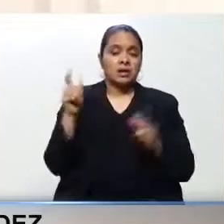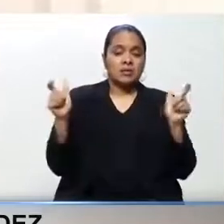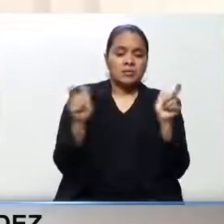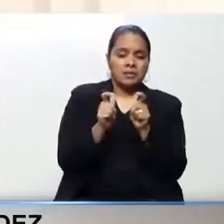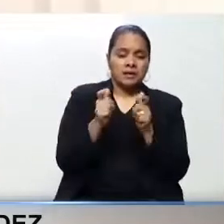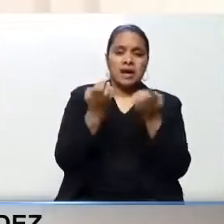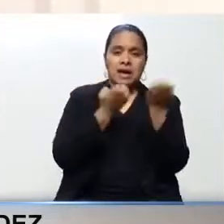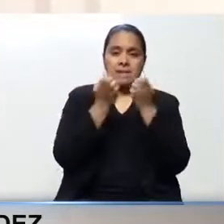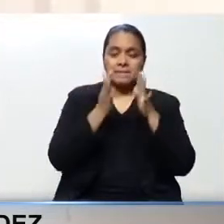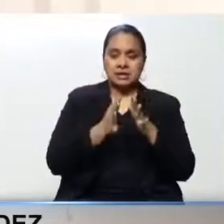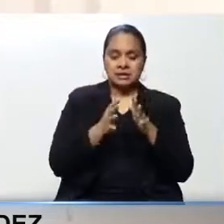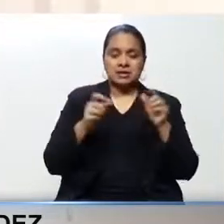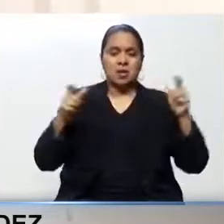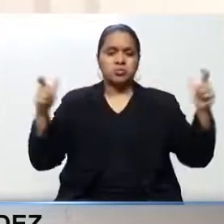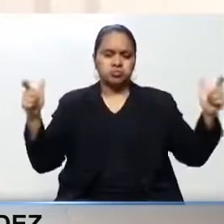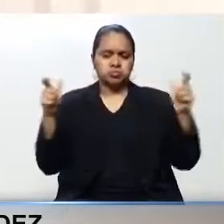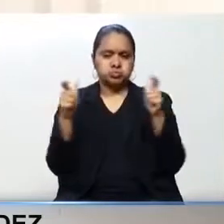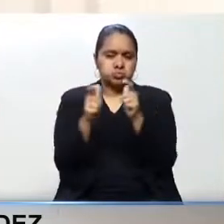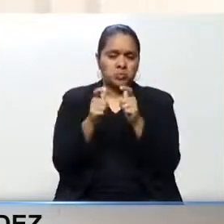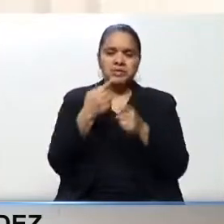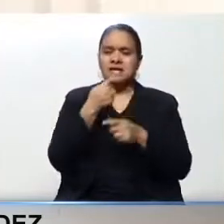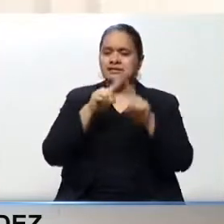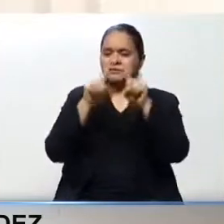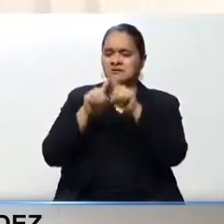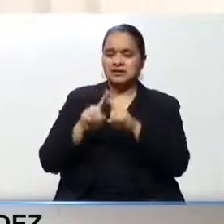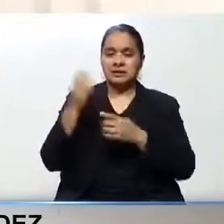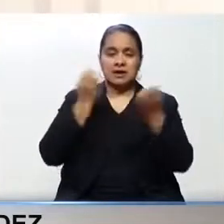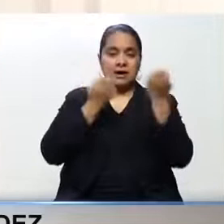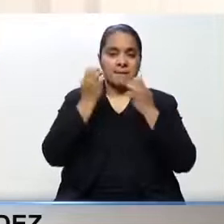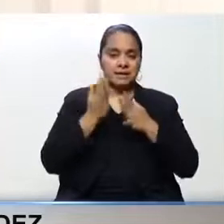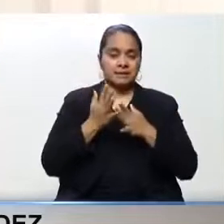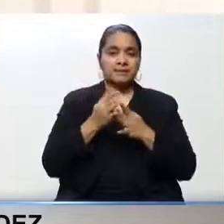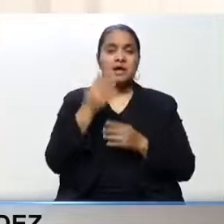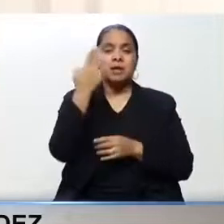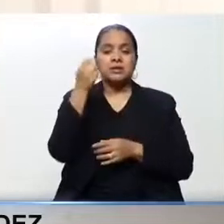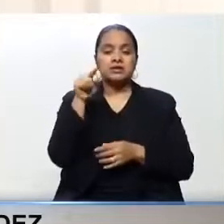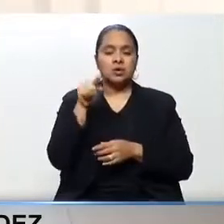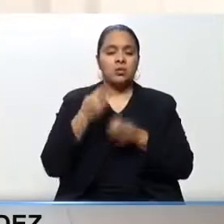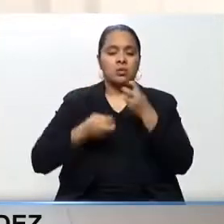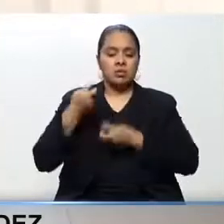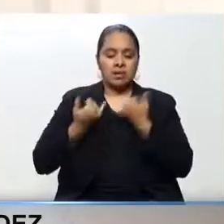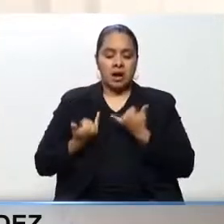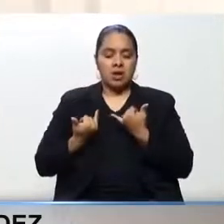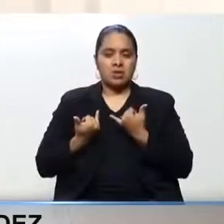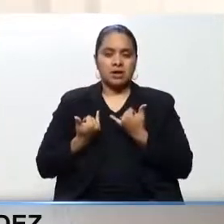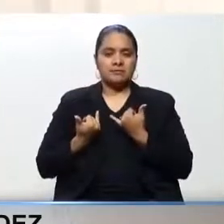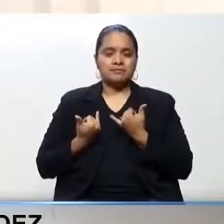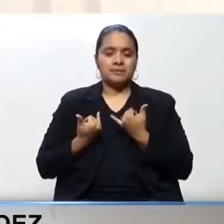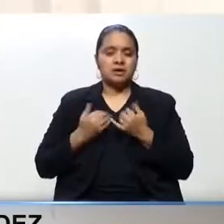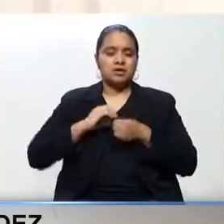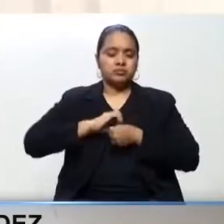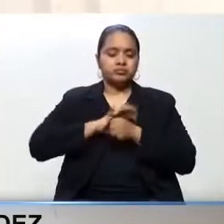empresas en general y los sectores afectados por la pandemia mundial que hoy nos abaten, y teniendo